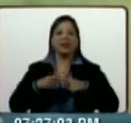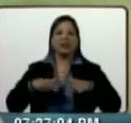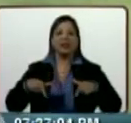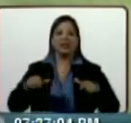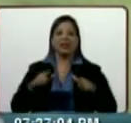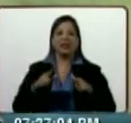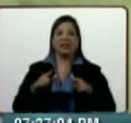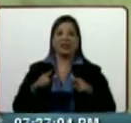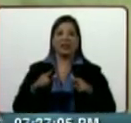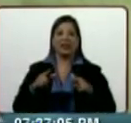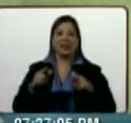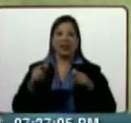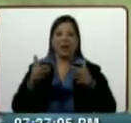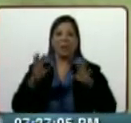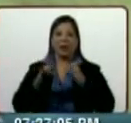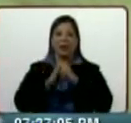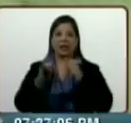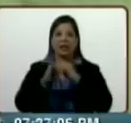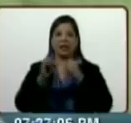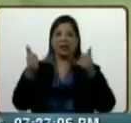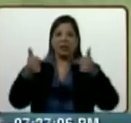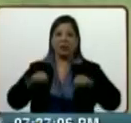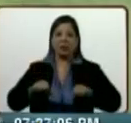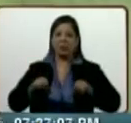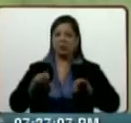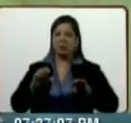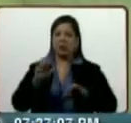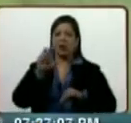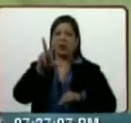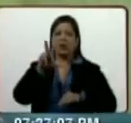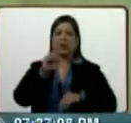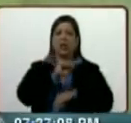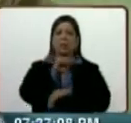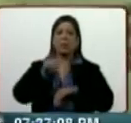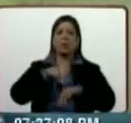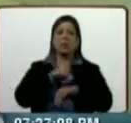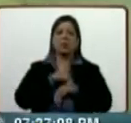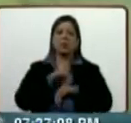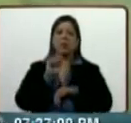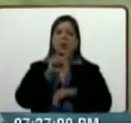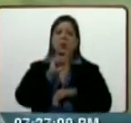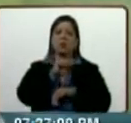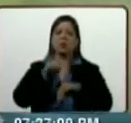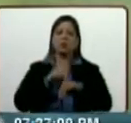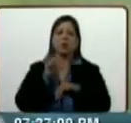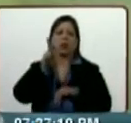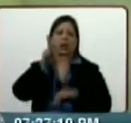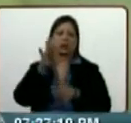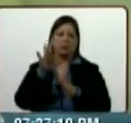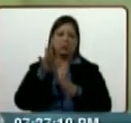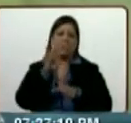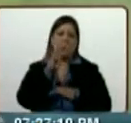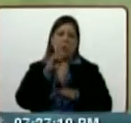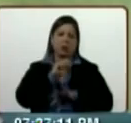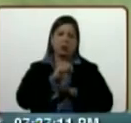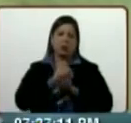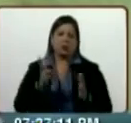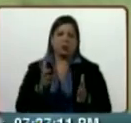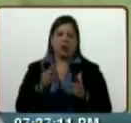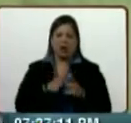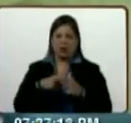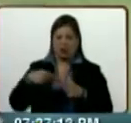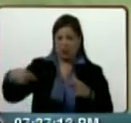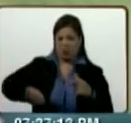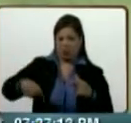una caída del Internet en que no duró más de tres minutos. Fueron tres, casi cuatro minutos en realidad, para ser bien sinceros. Entonces andan manipulando.